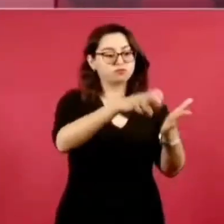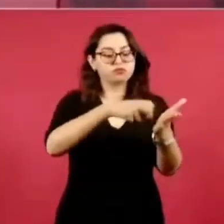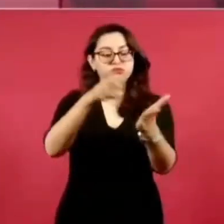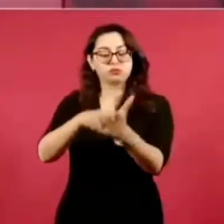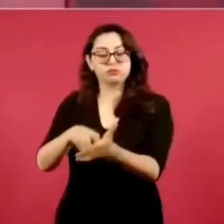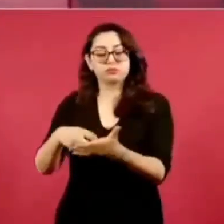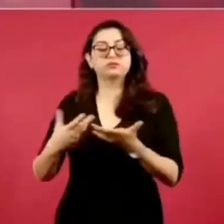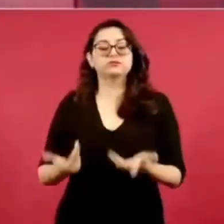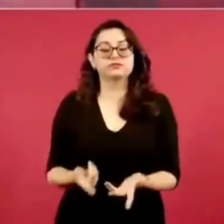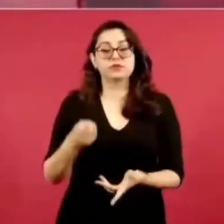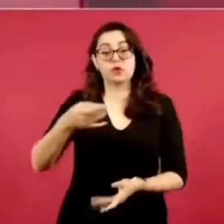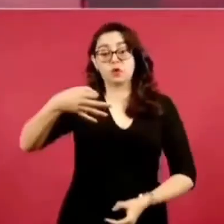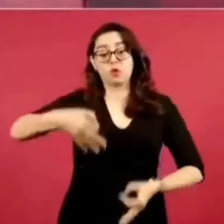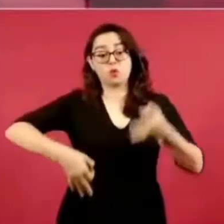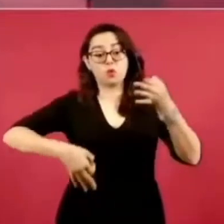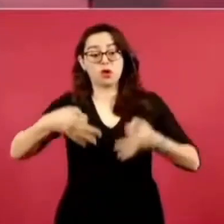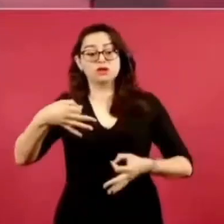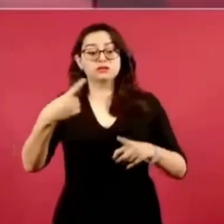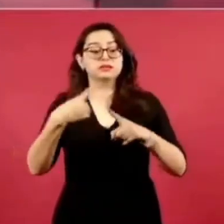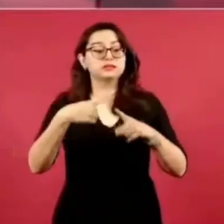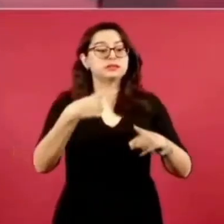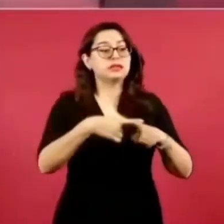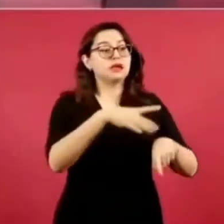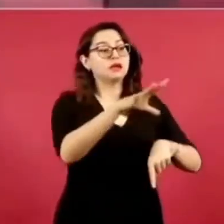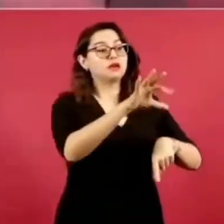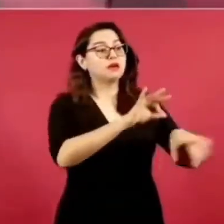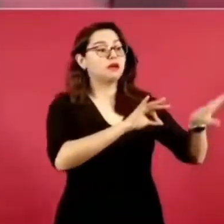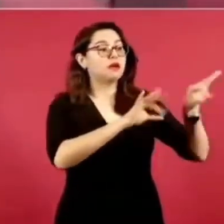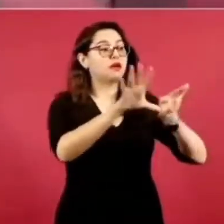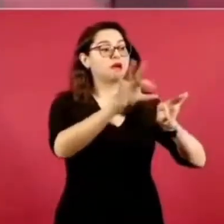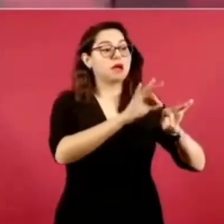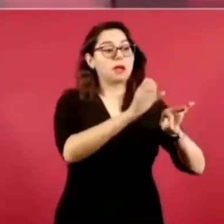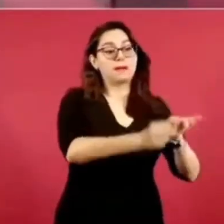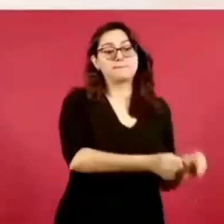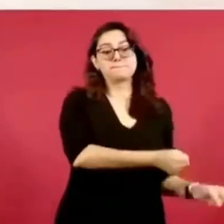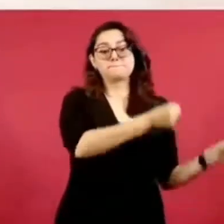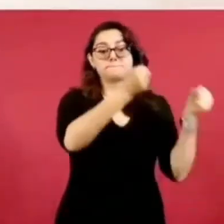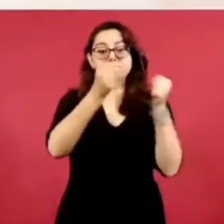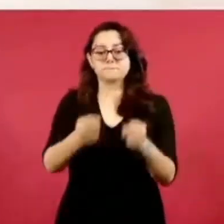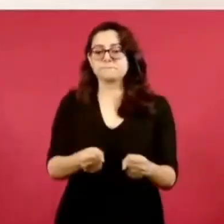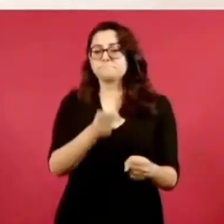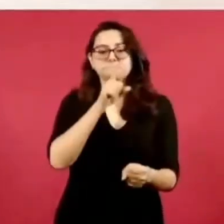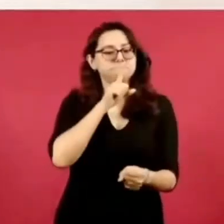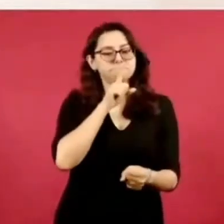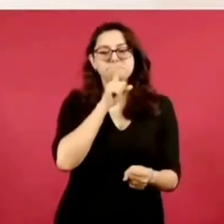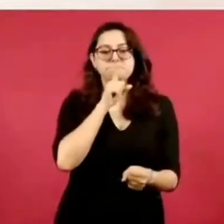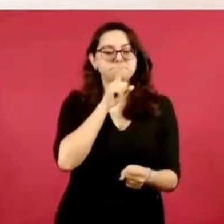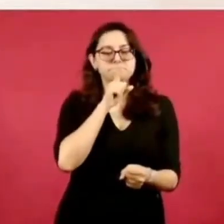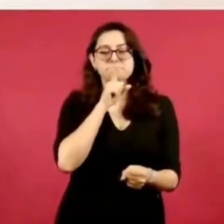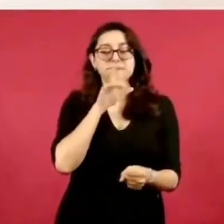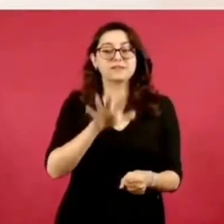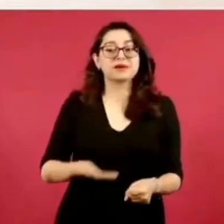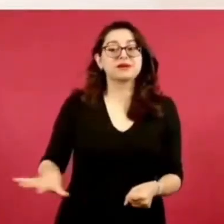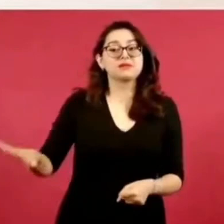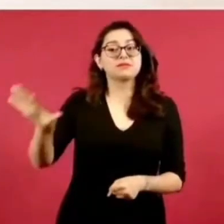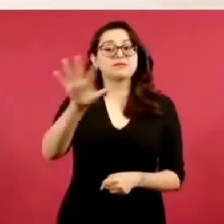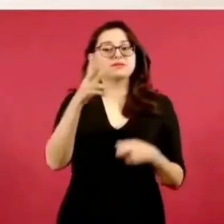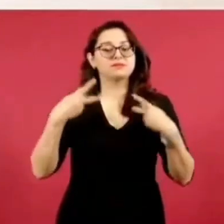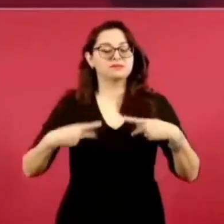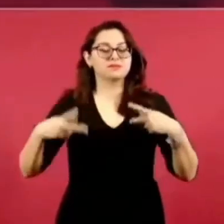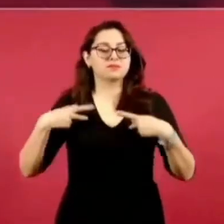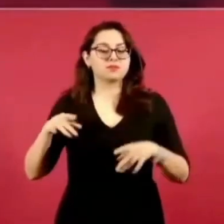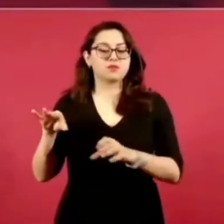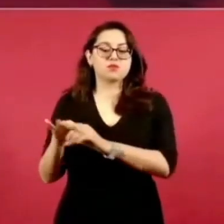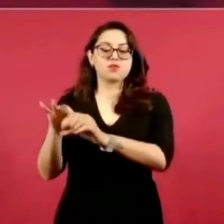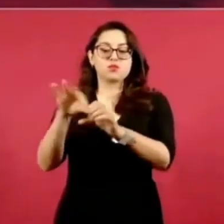a las autoridades del Poder Judicial,